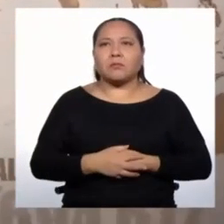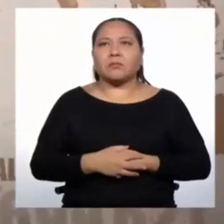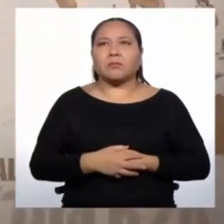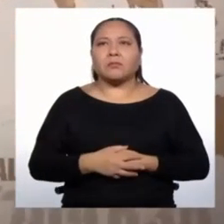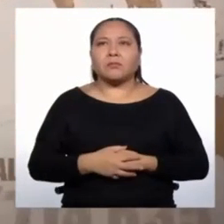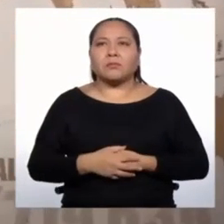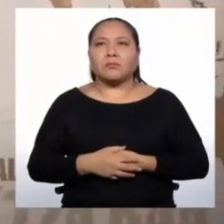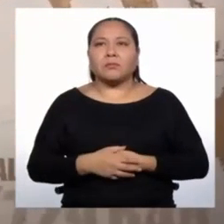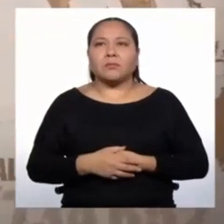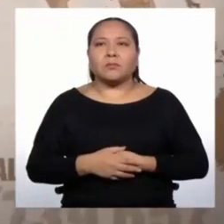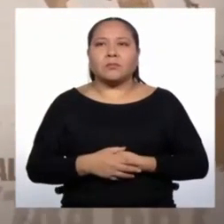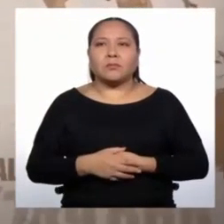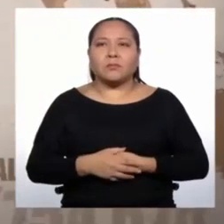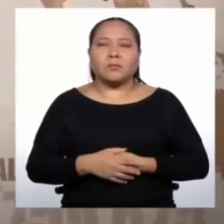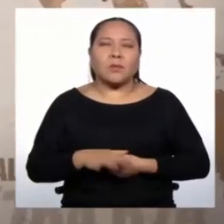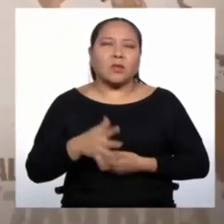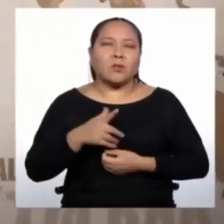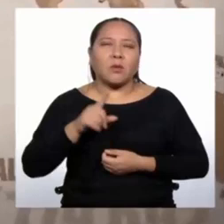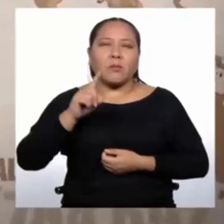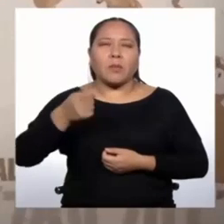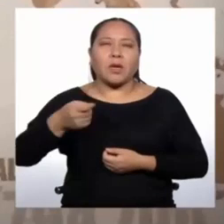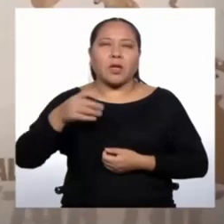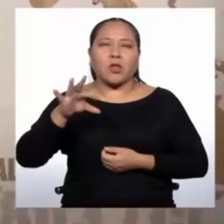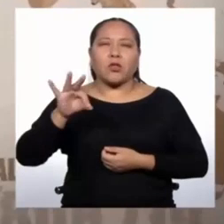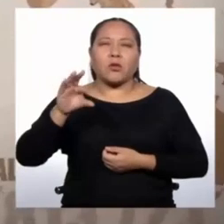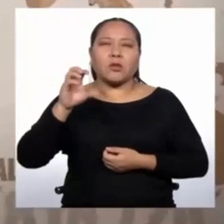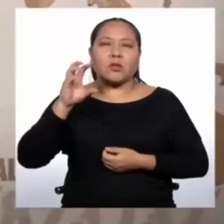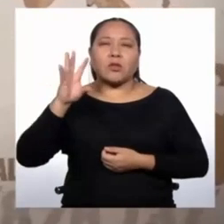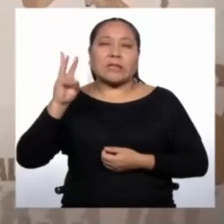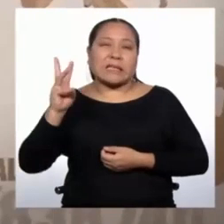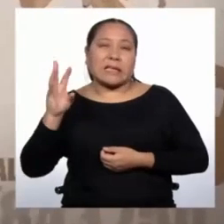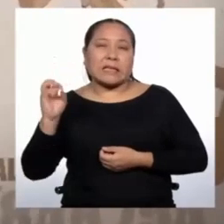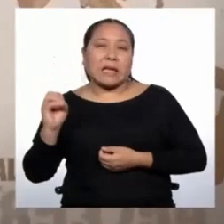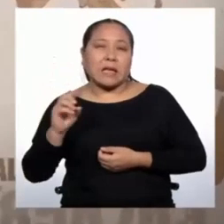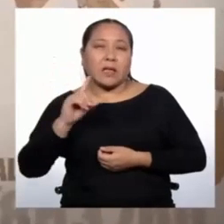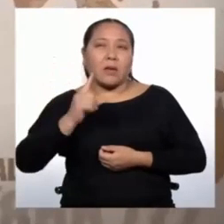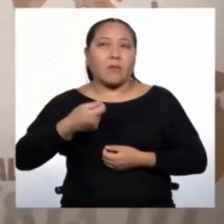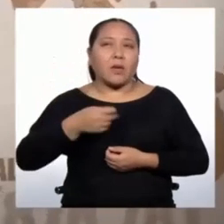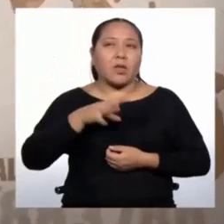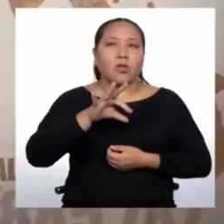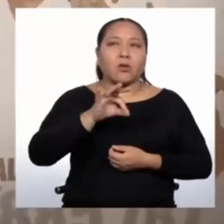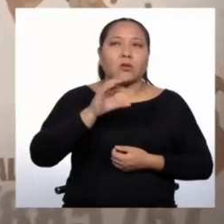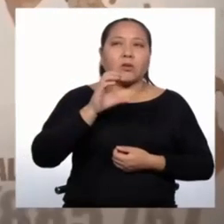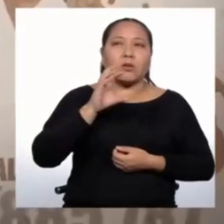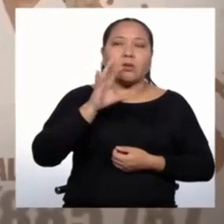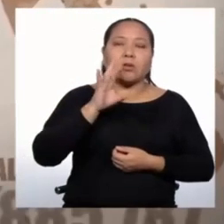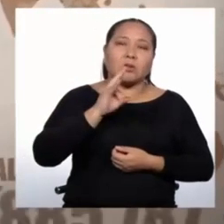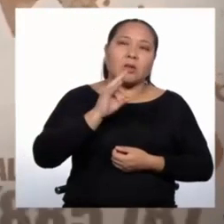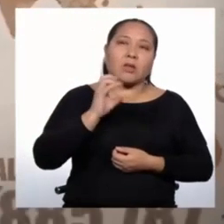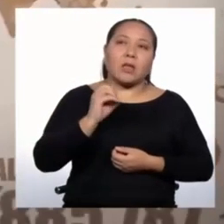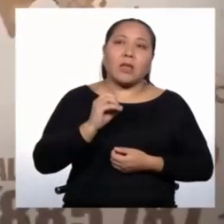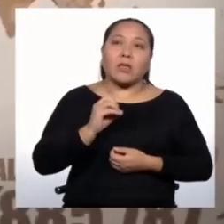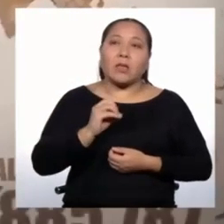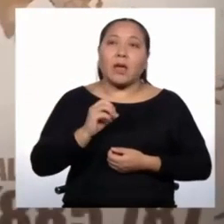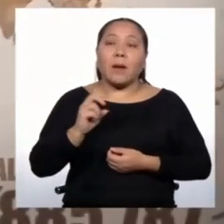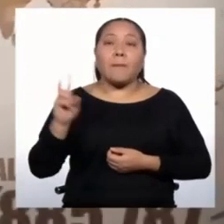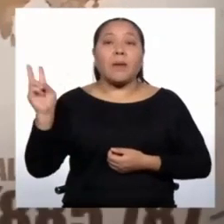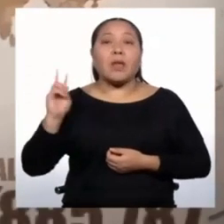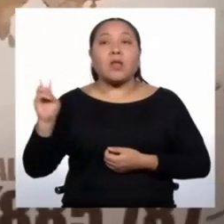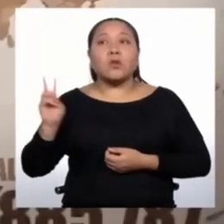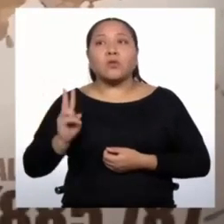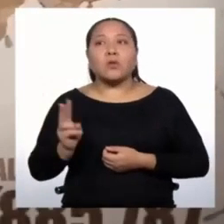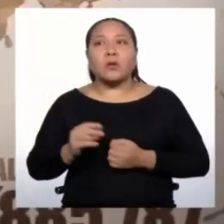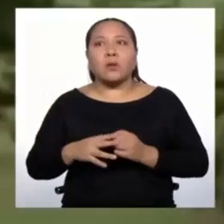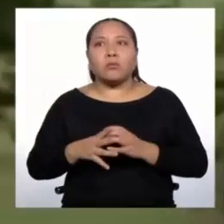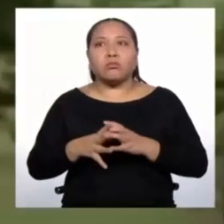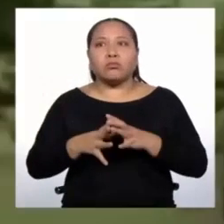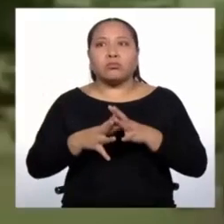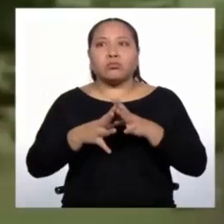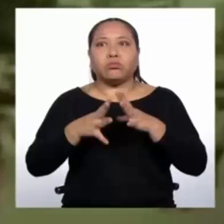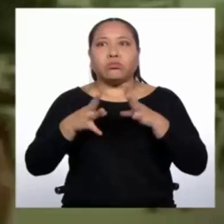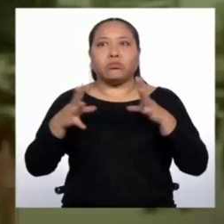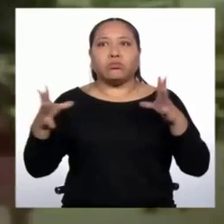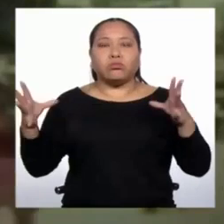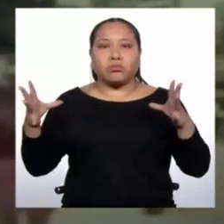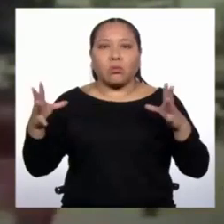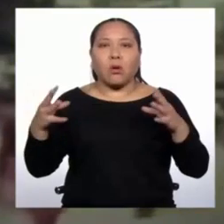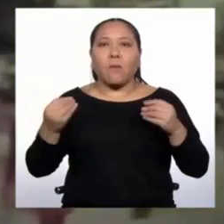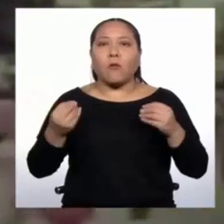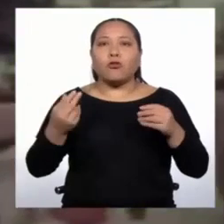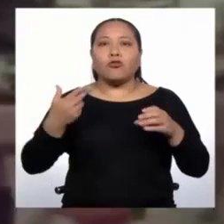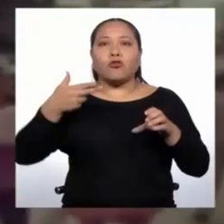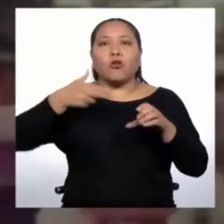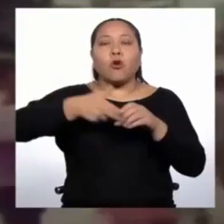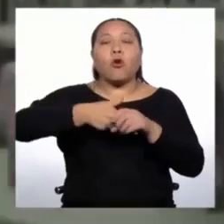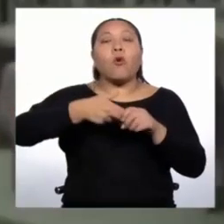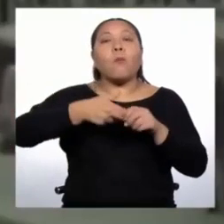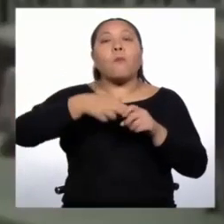Durante los años 60 y 70, Venezuela experimenta un boom económico por el petróleo, por el